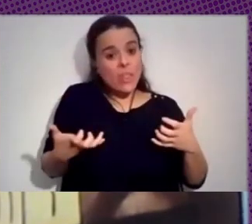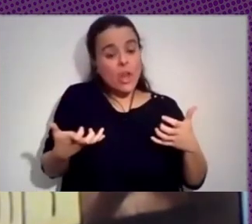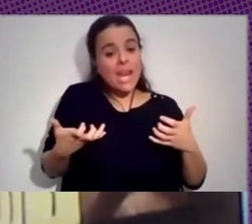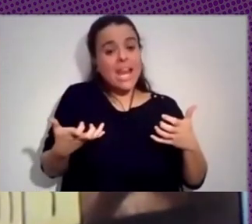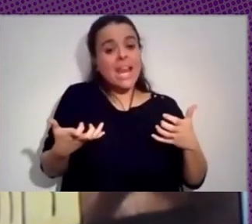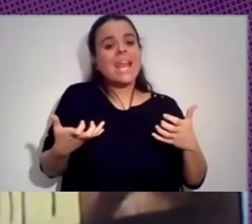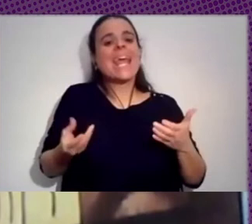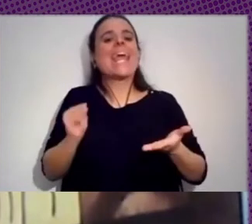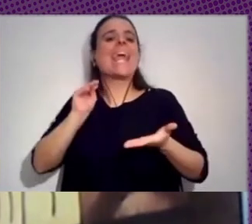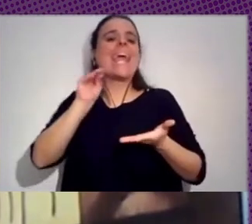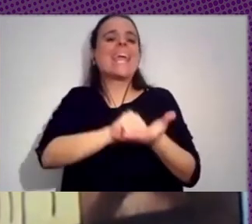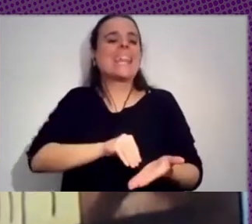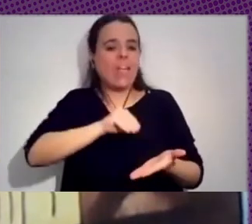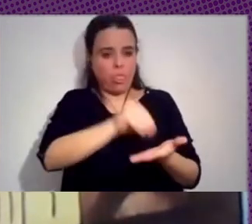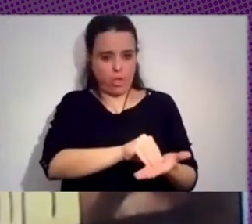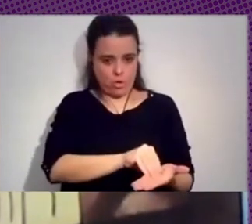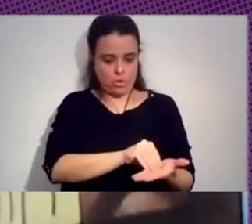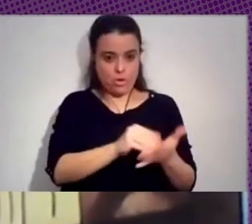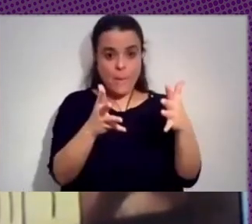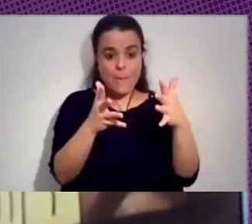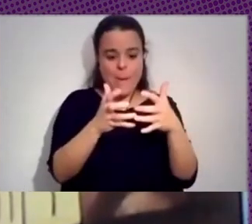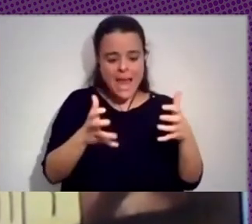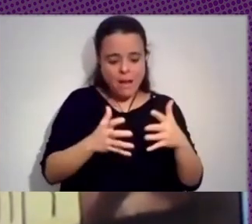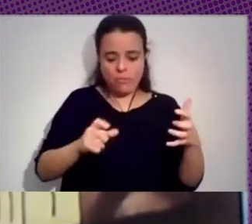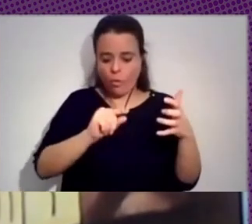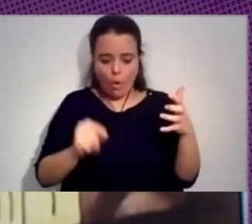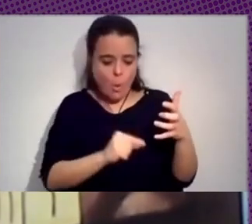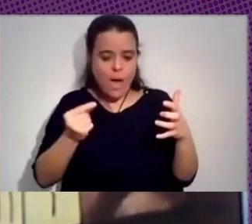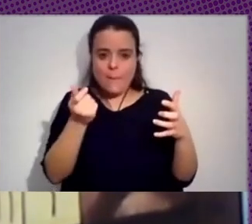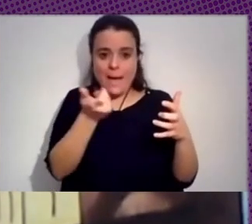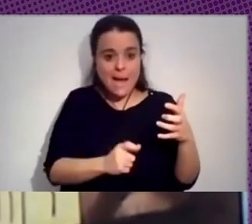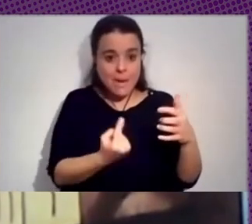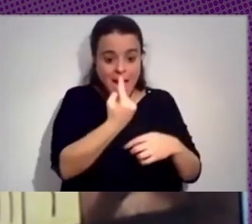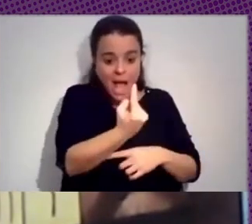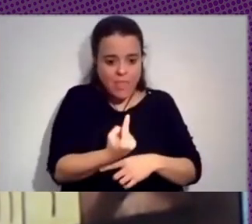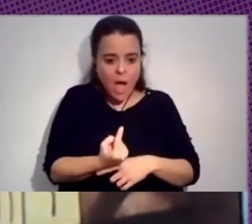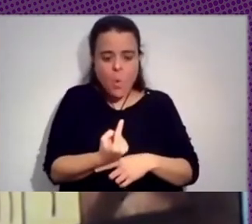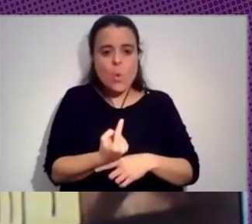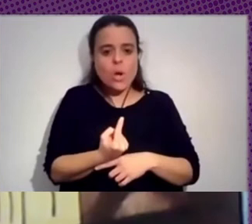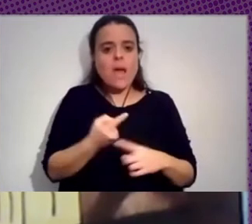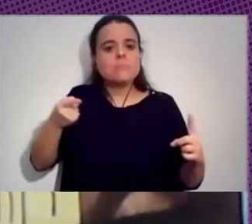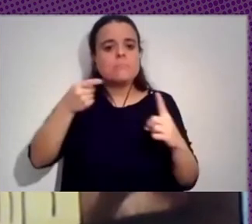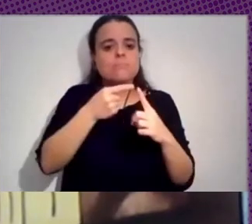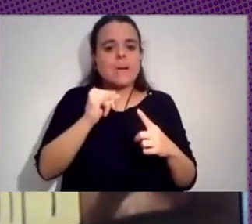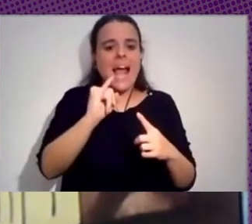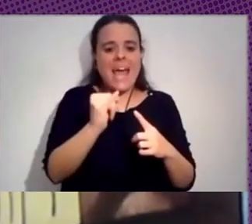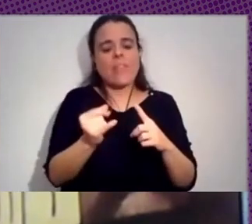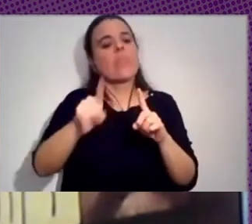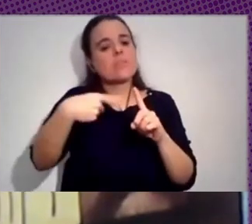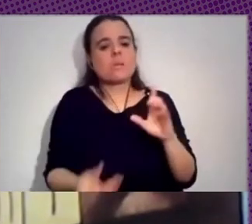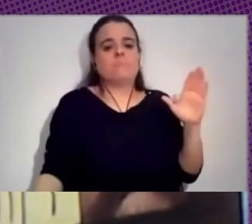cada párrafo, cada coma, cada palabra que se integró a la Declaración Universal de los Derechos Humanos.